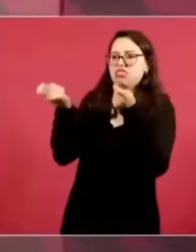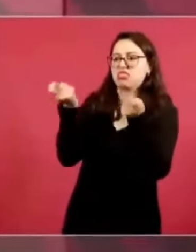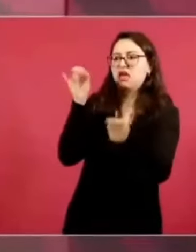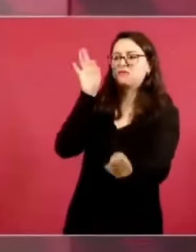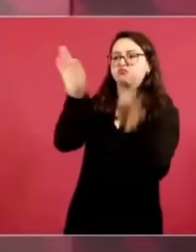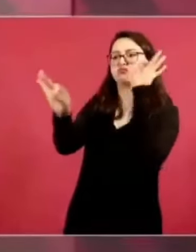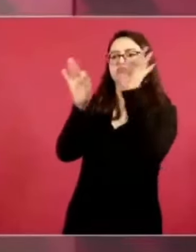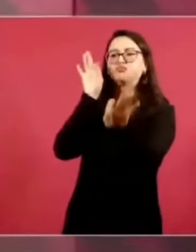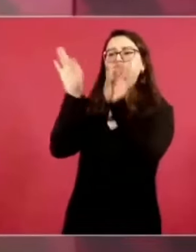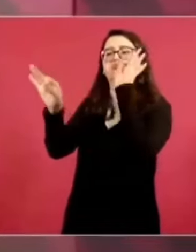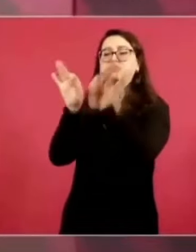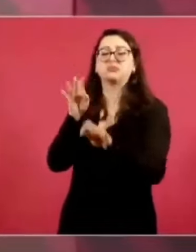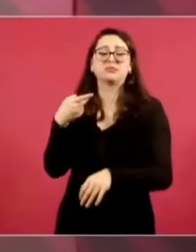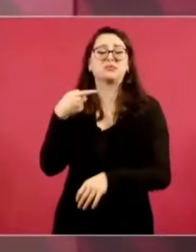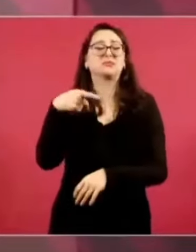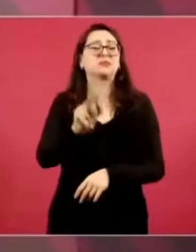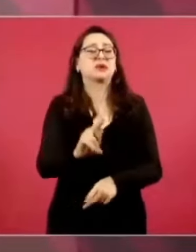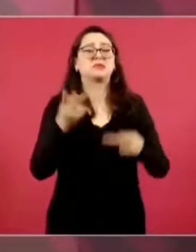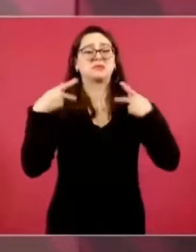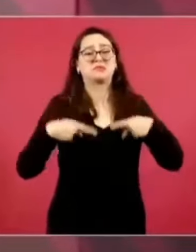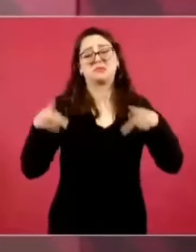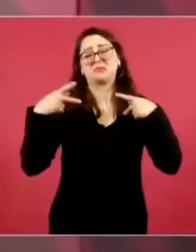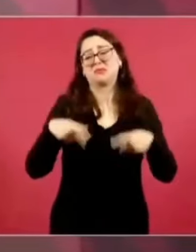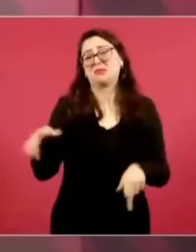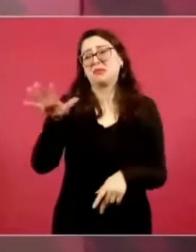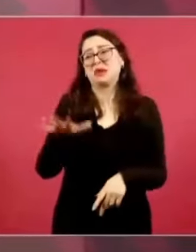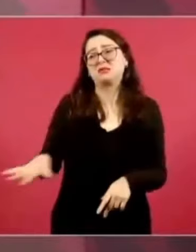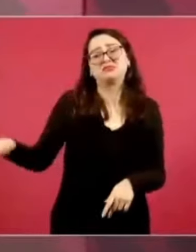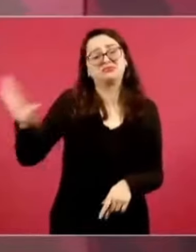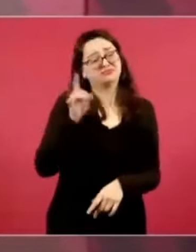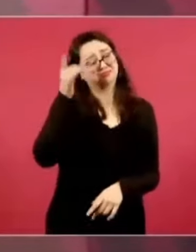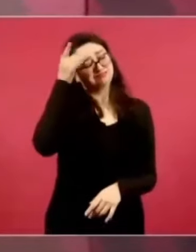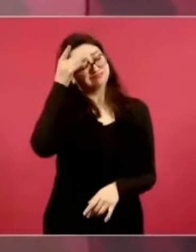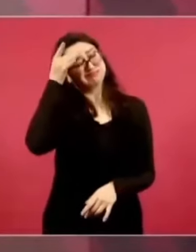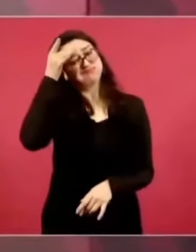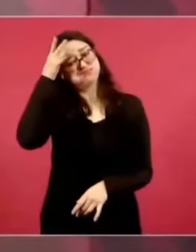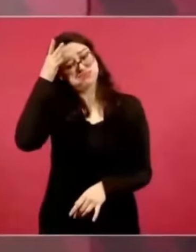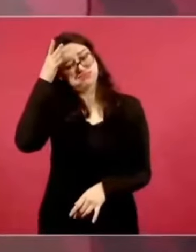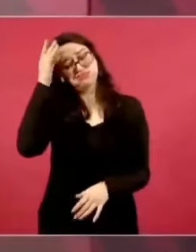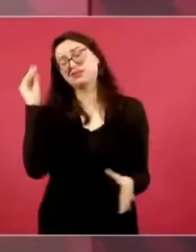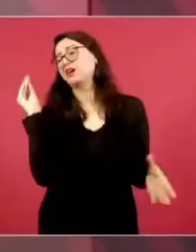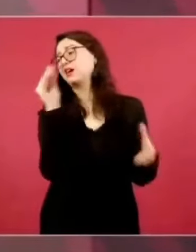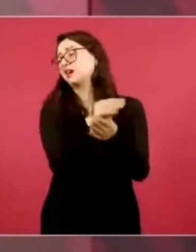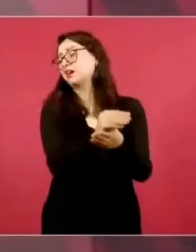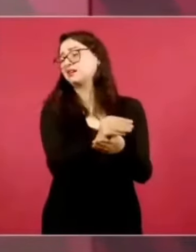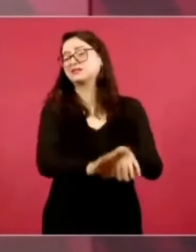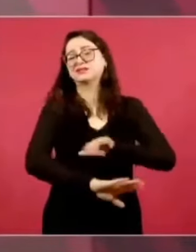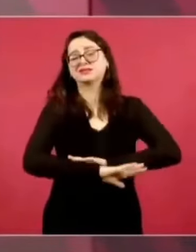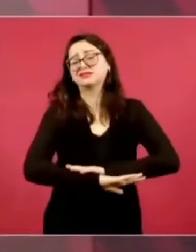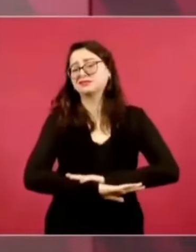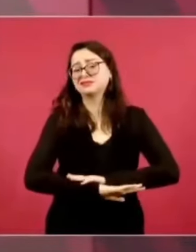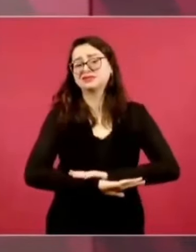es que ya no se leen, ya no se escuchan, ya no se ven,